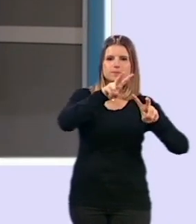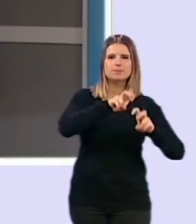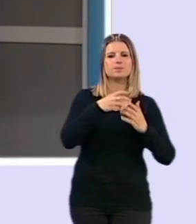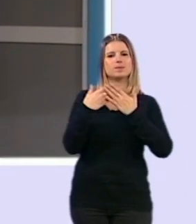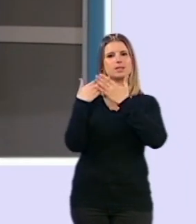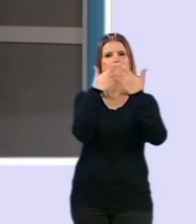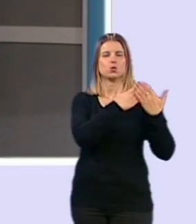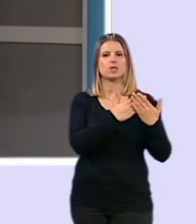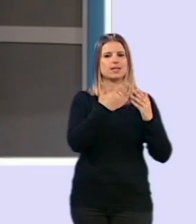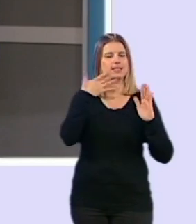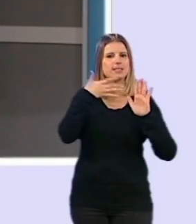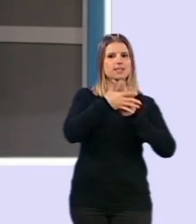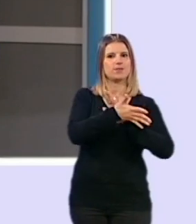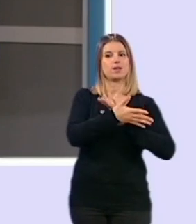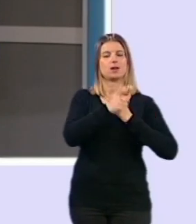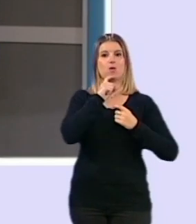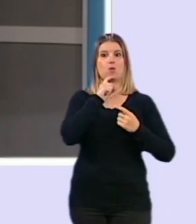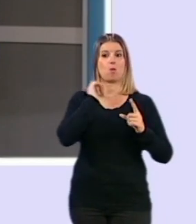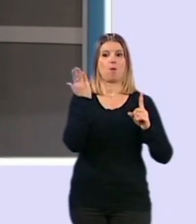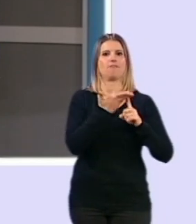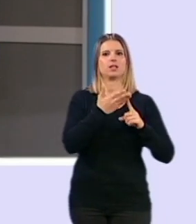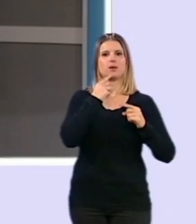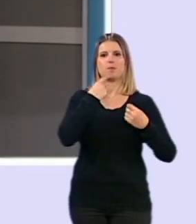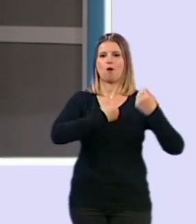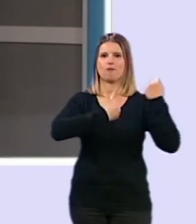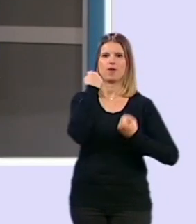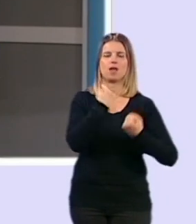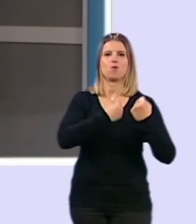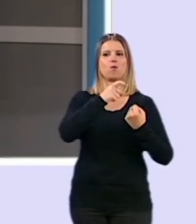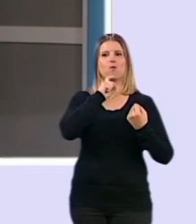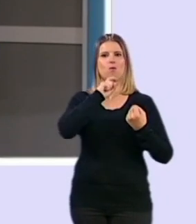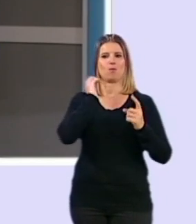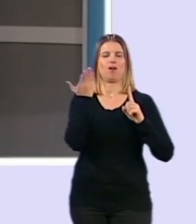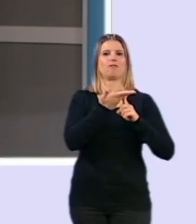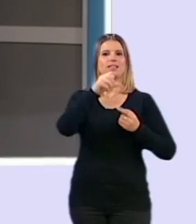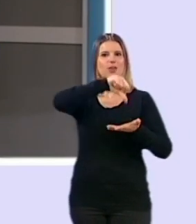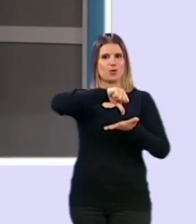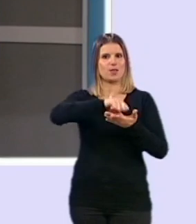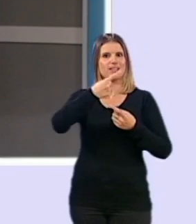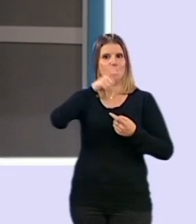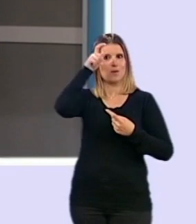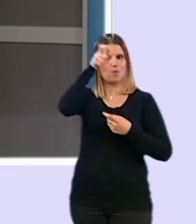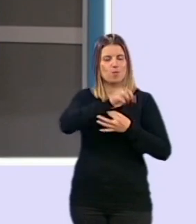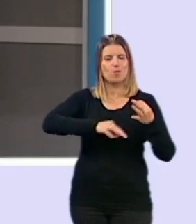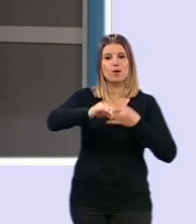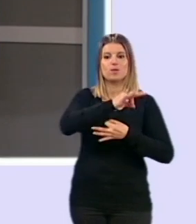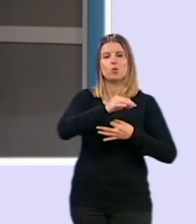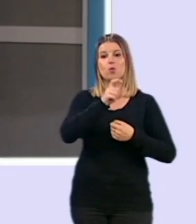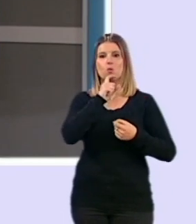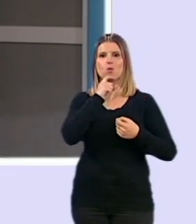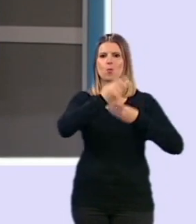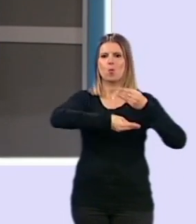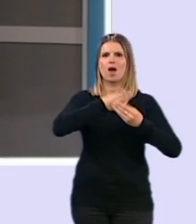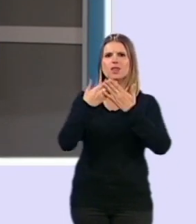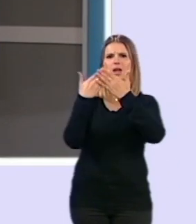supone la movilidad vehicular y cómo afecta en nuestra ciudad y en todo el área metropolitana. Para hacer este estudio